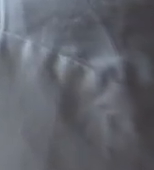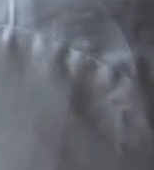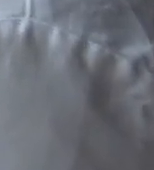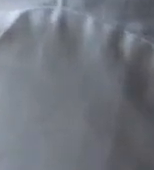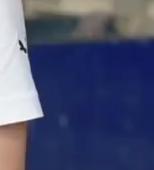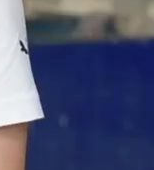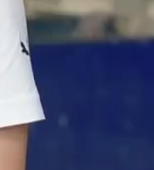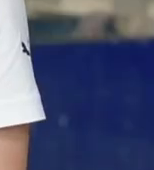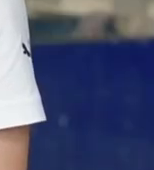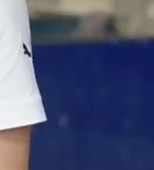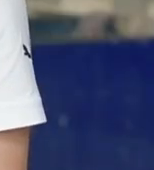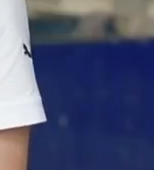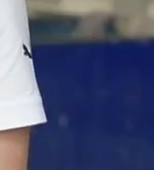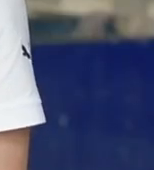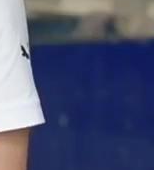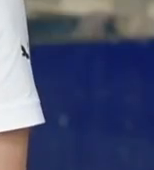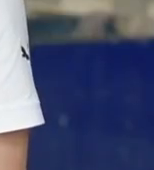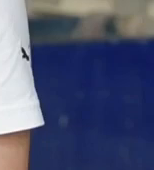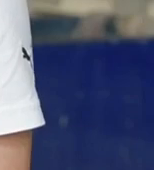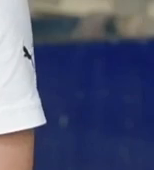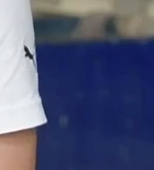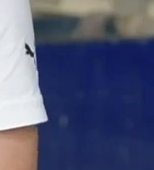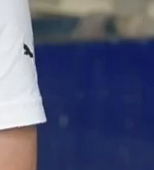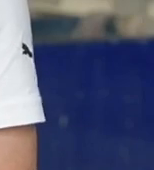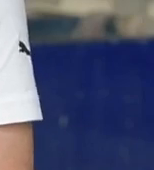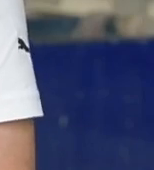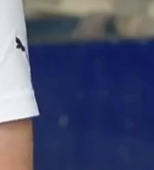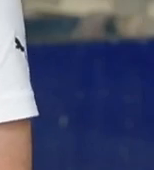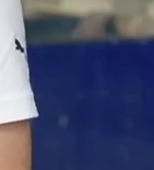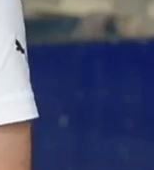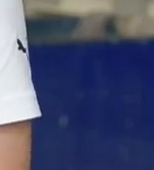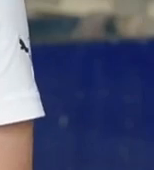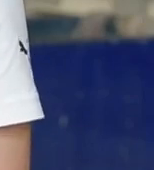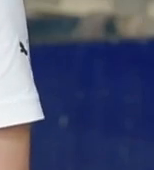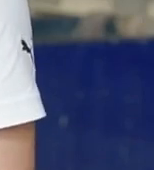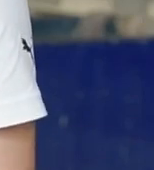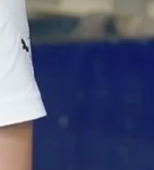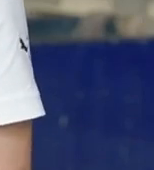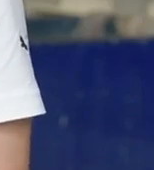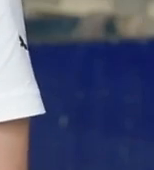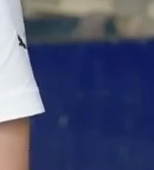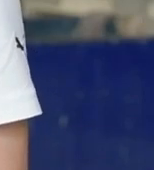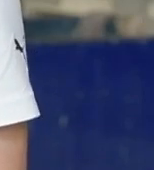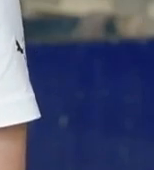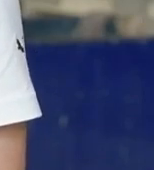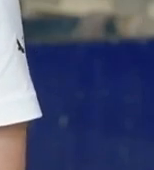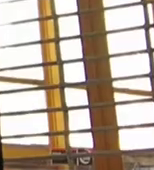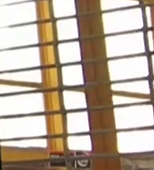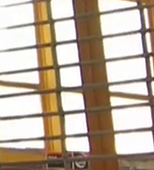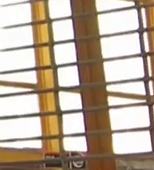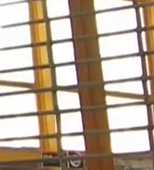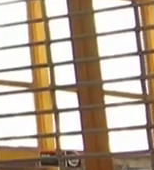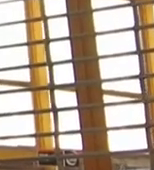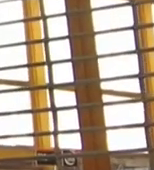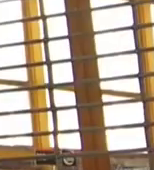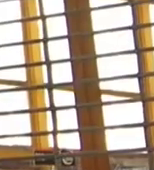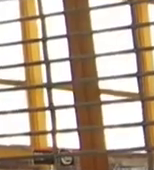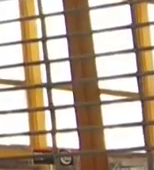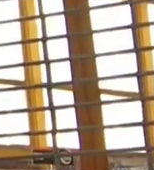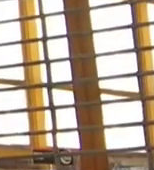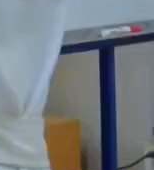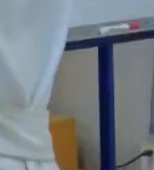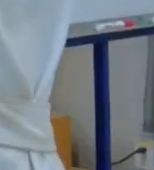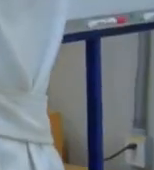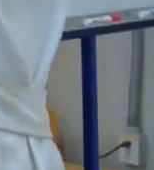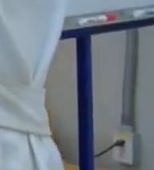Ahí es cuando la energía sale y con esa energía es con la que obtenemos que funcione el sensor y que el sensor nos dé todos los datos. Actualmente no se tiene